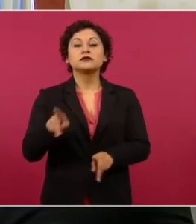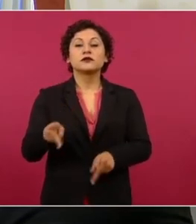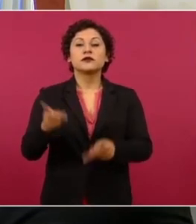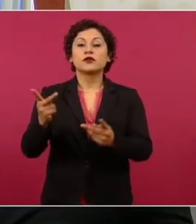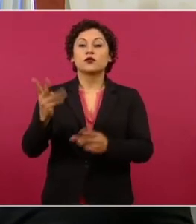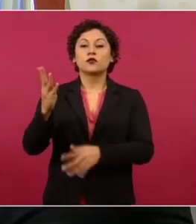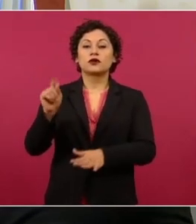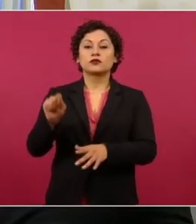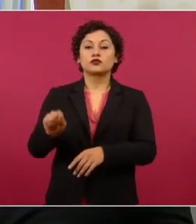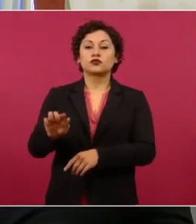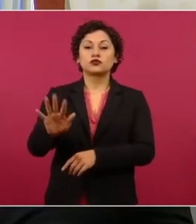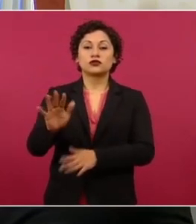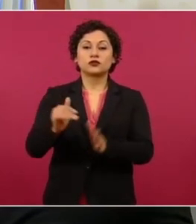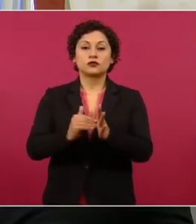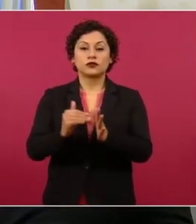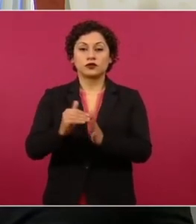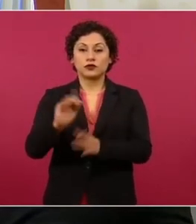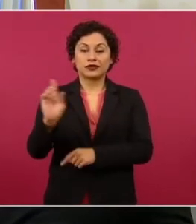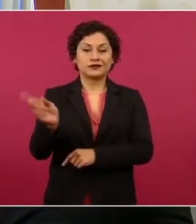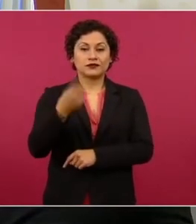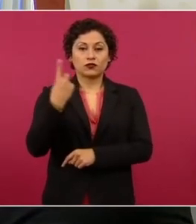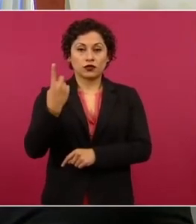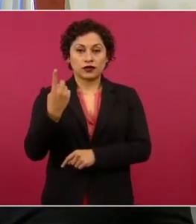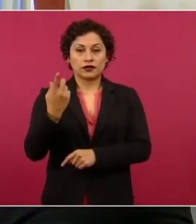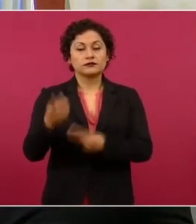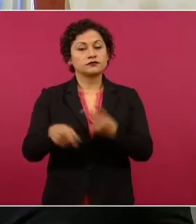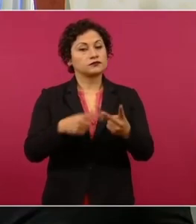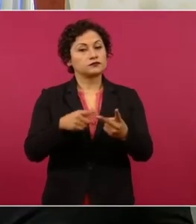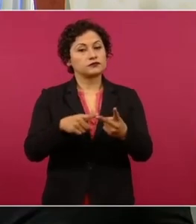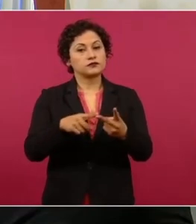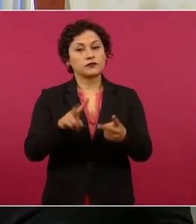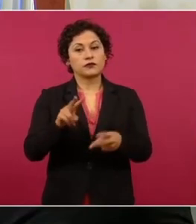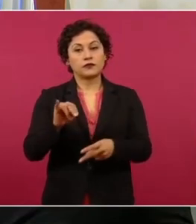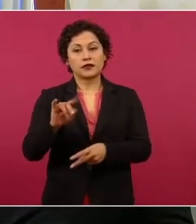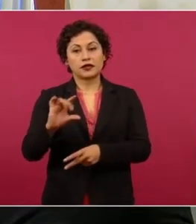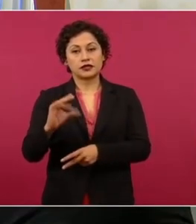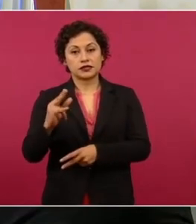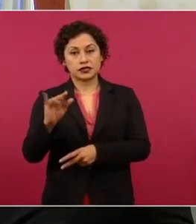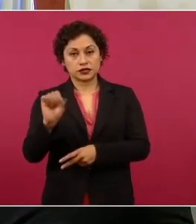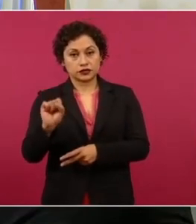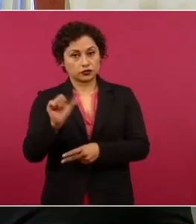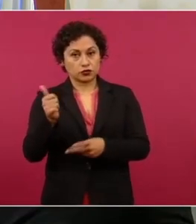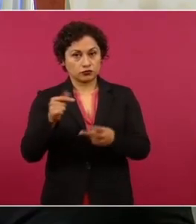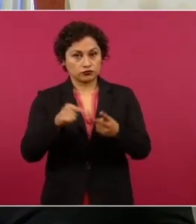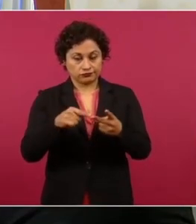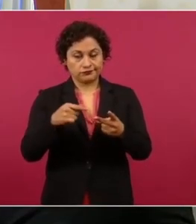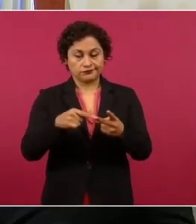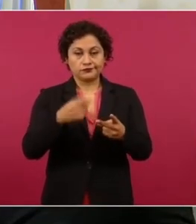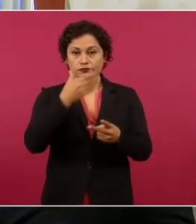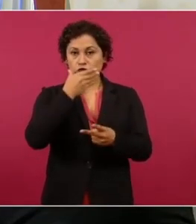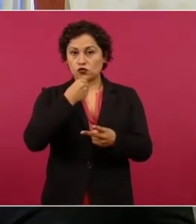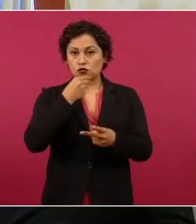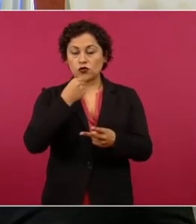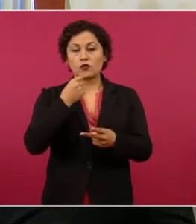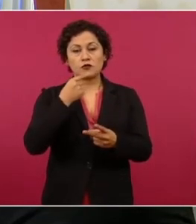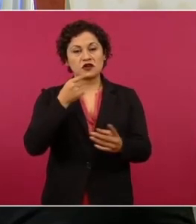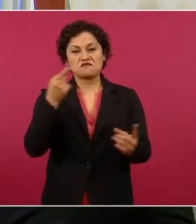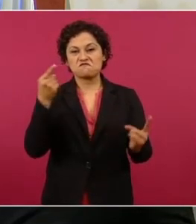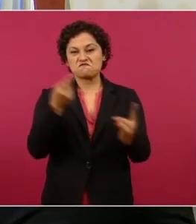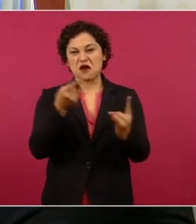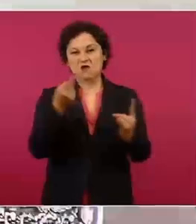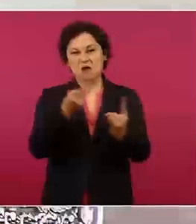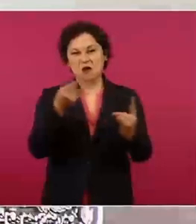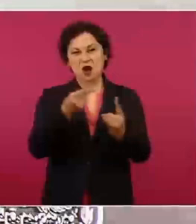.5 millones de dólares. O el de Vilchis, Andrés Vilchis, que fue un goleador de la Copa